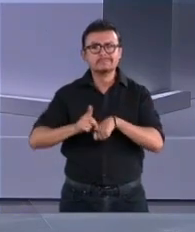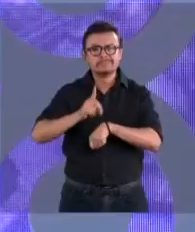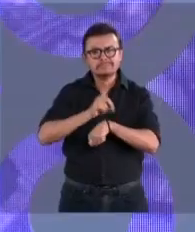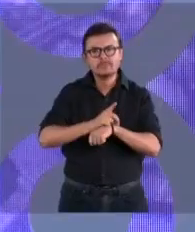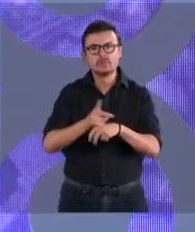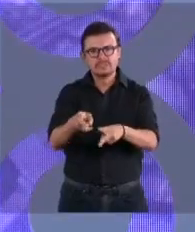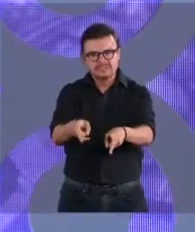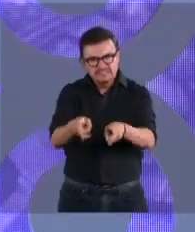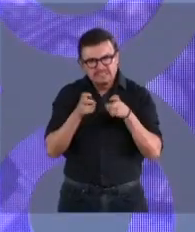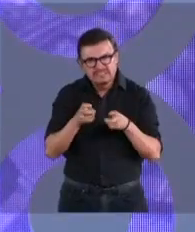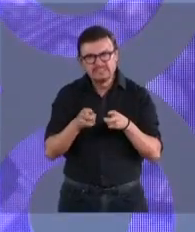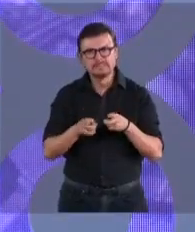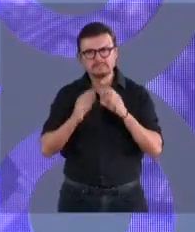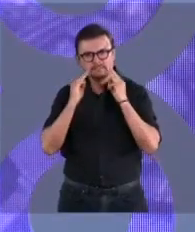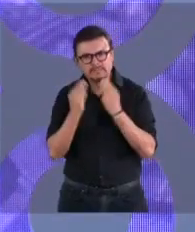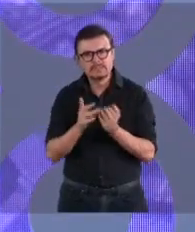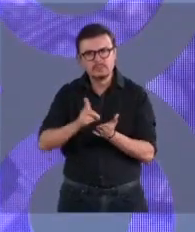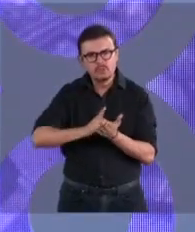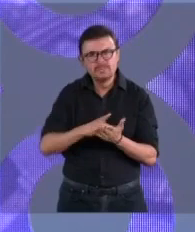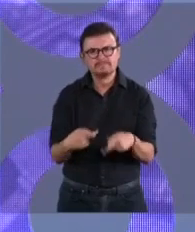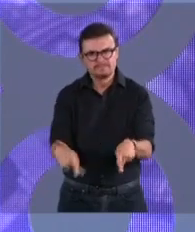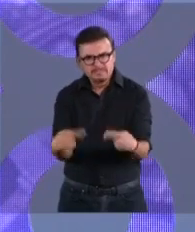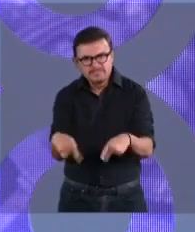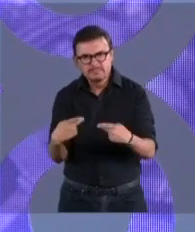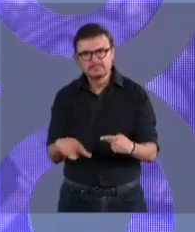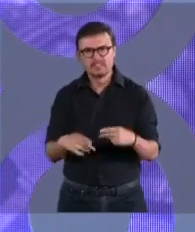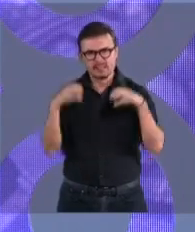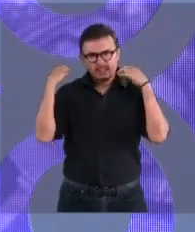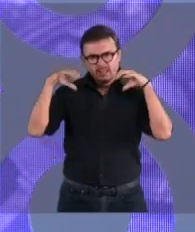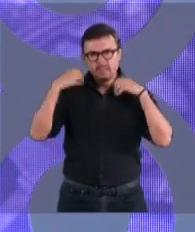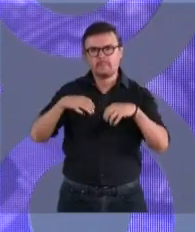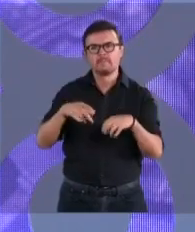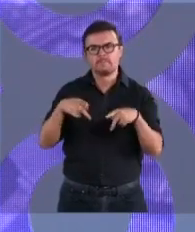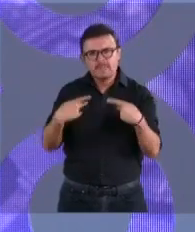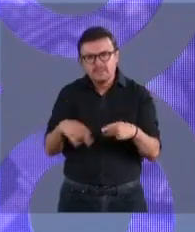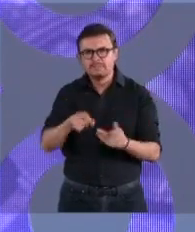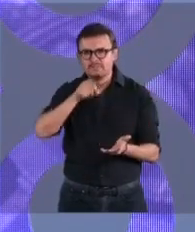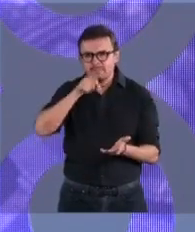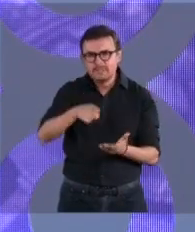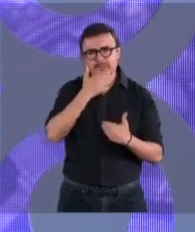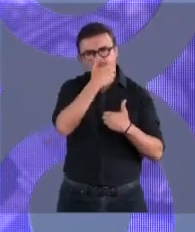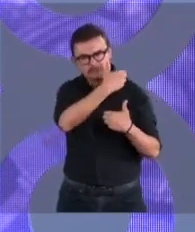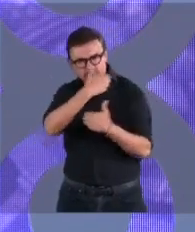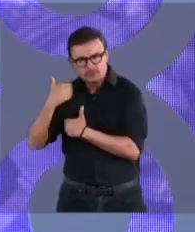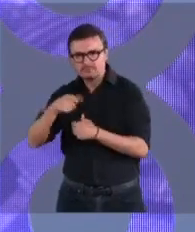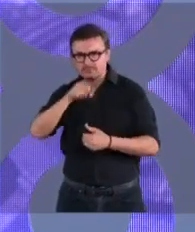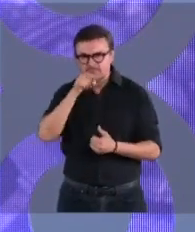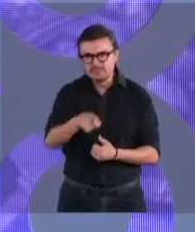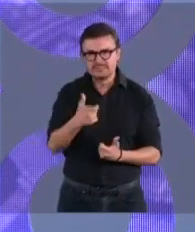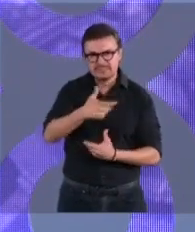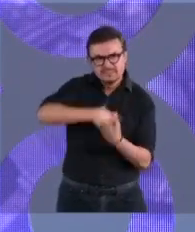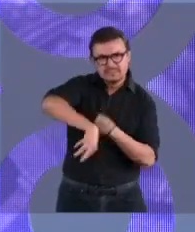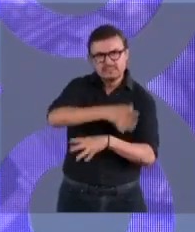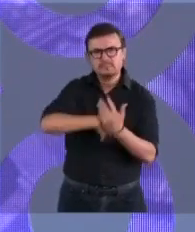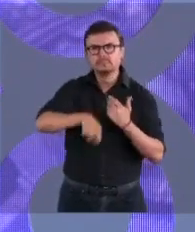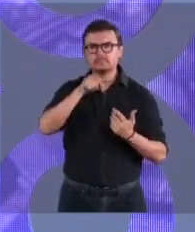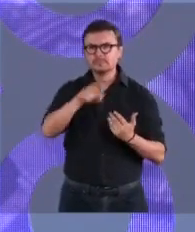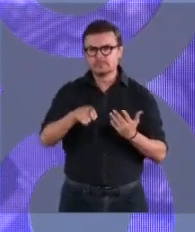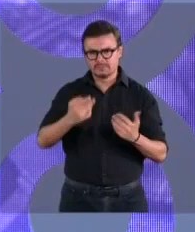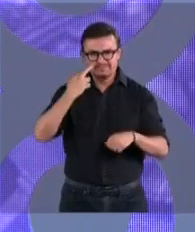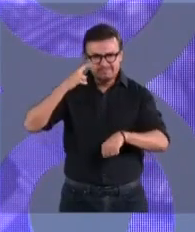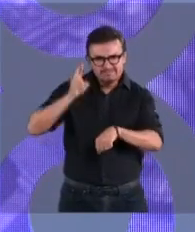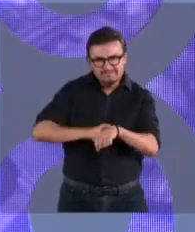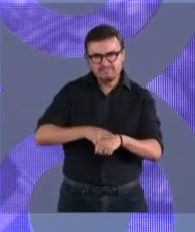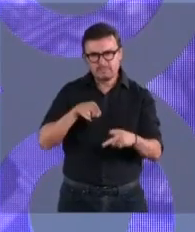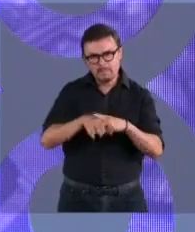narcotráfico, trata de personas, desapariciones forzadas, así como el poder económico y los alcances de la delincuencia, y por otro